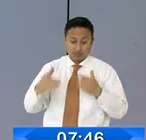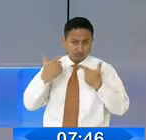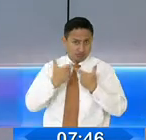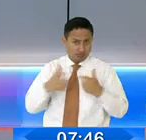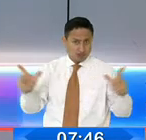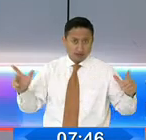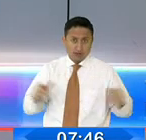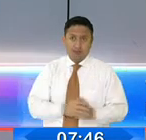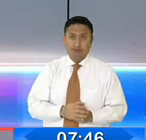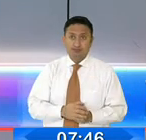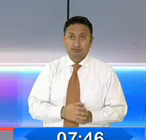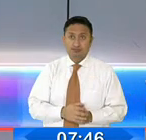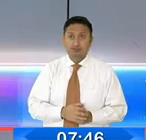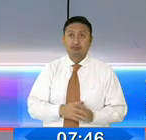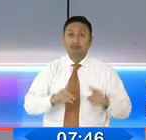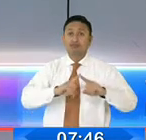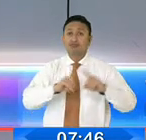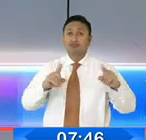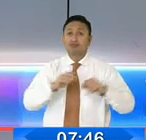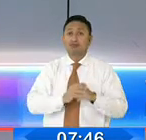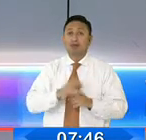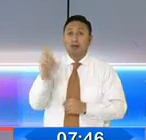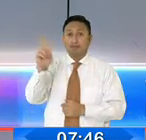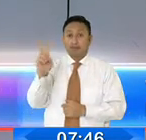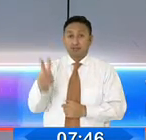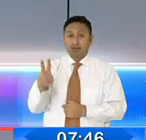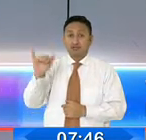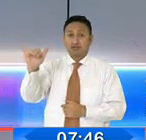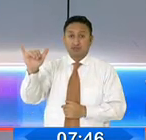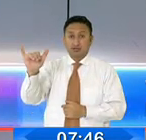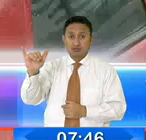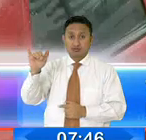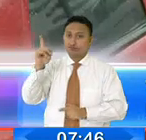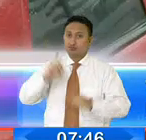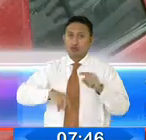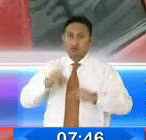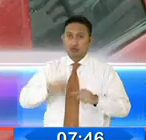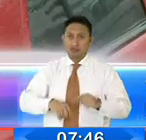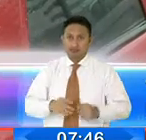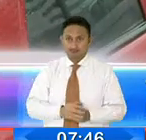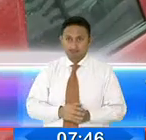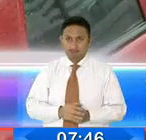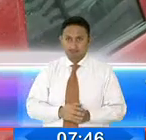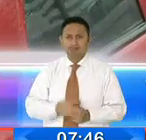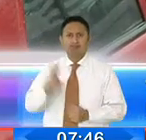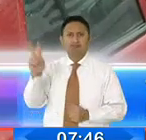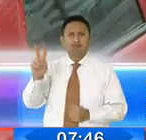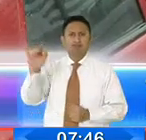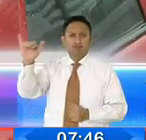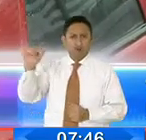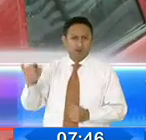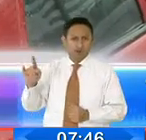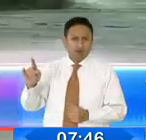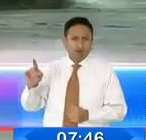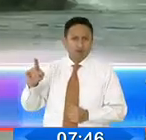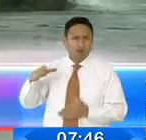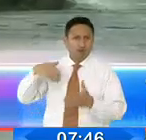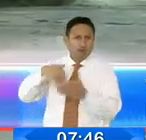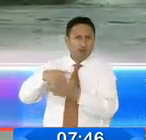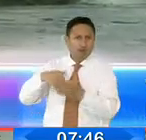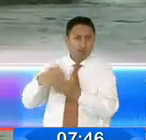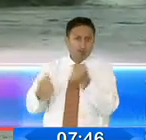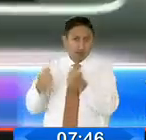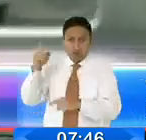circulación, excepto los días viernes y sábado. Para estos dos días la restricción de circulación